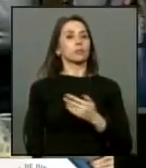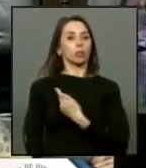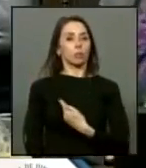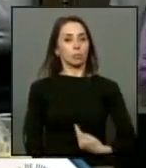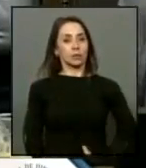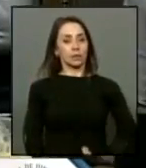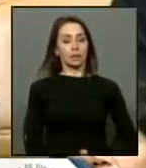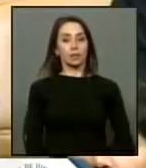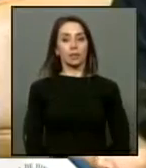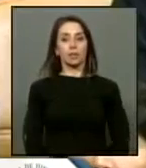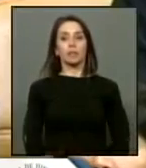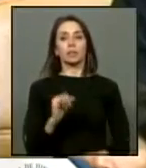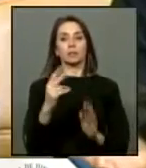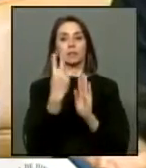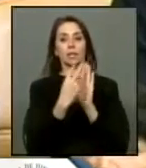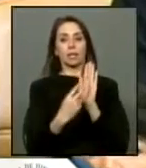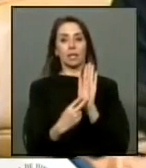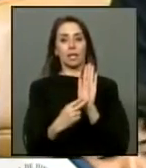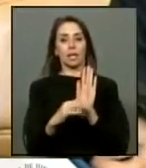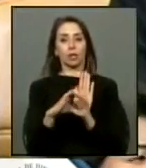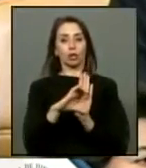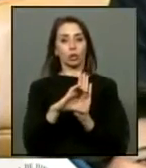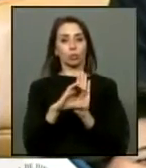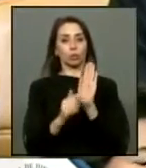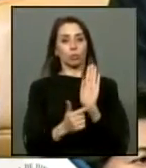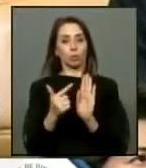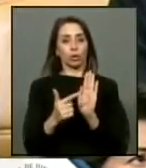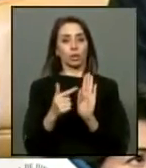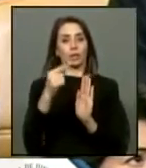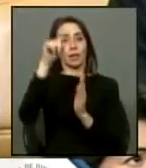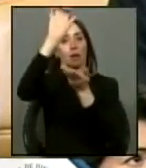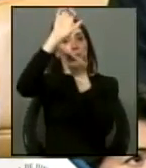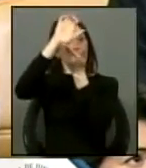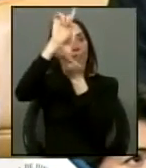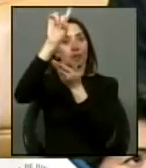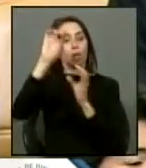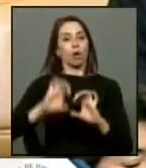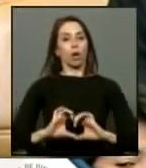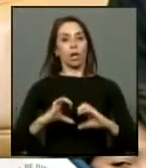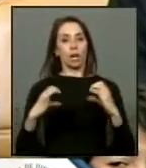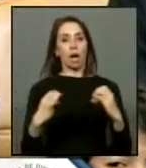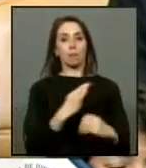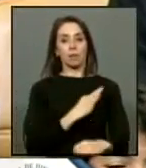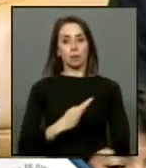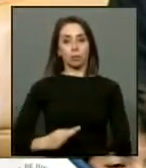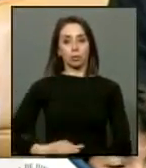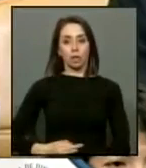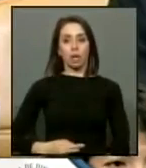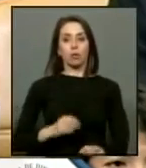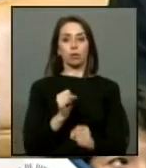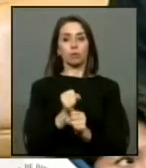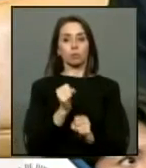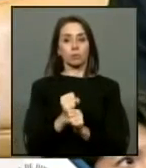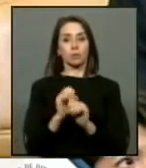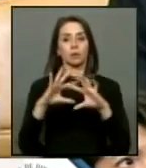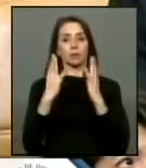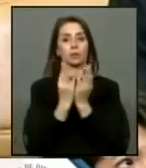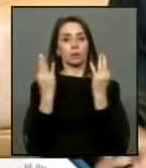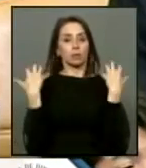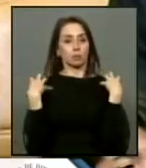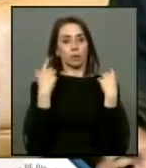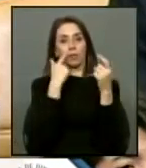si uno lee la constitución política del estado la cámara diputado se pronuncia y ejerce en plenitud su facultad